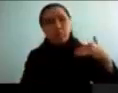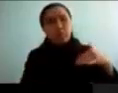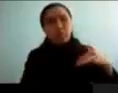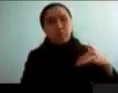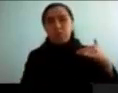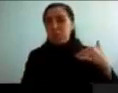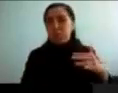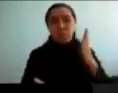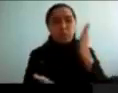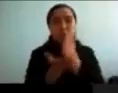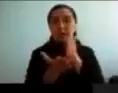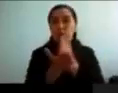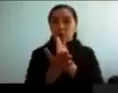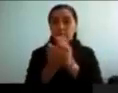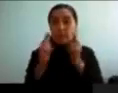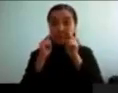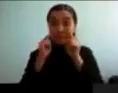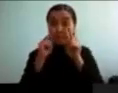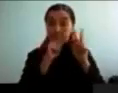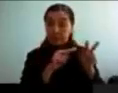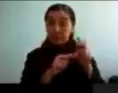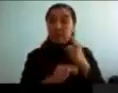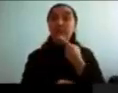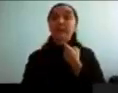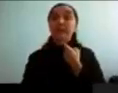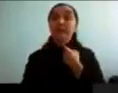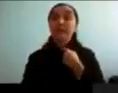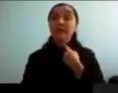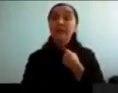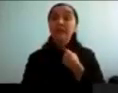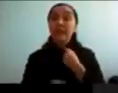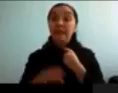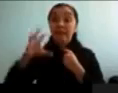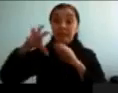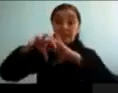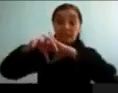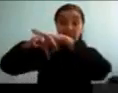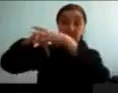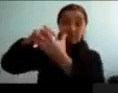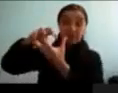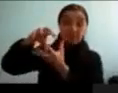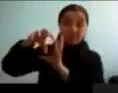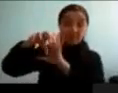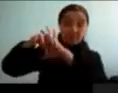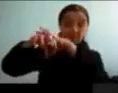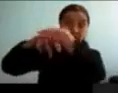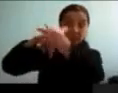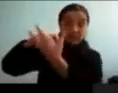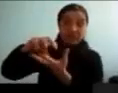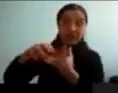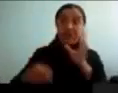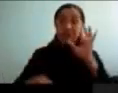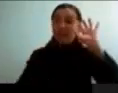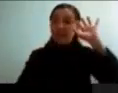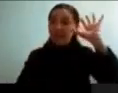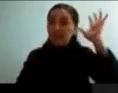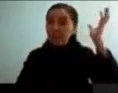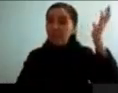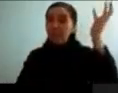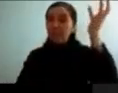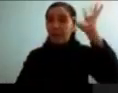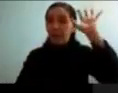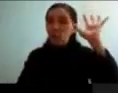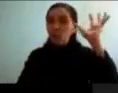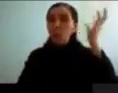conducta. Otra cosa interesante, es estas son regiones, que, que maduran más tarde, o sea, son regiones que se